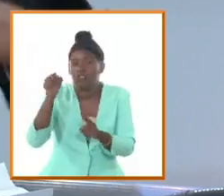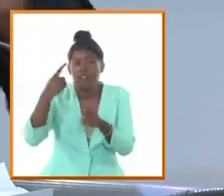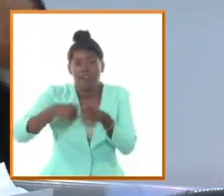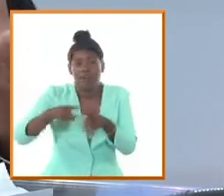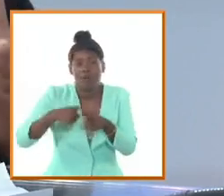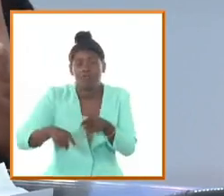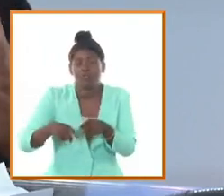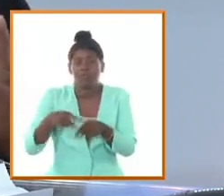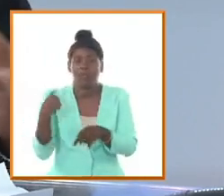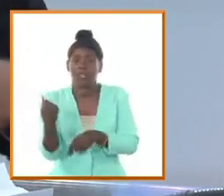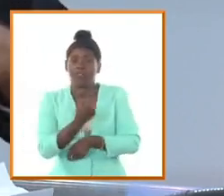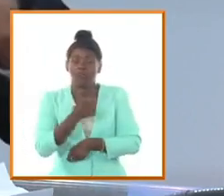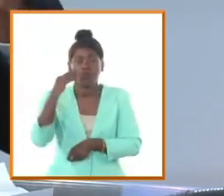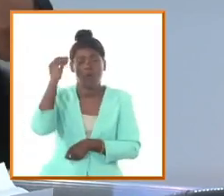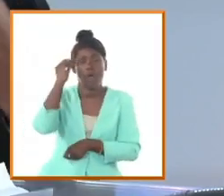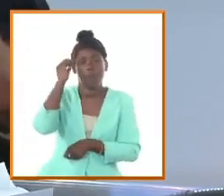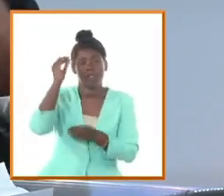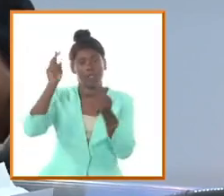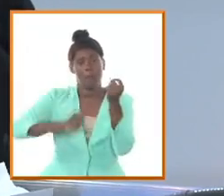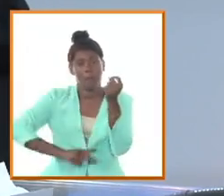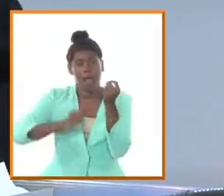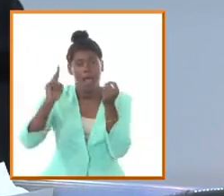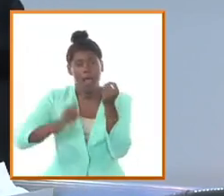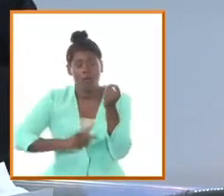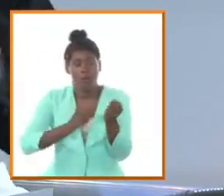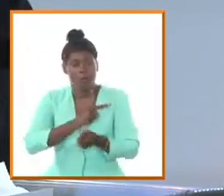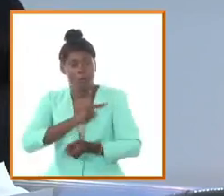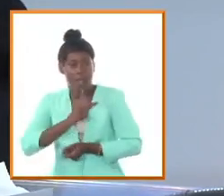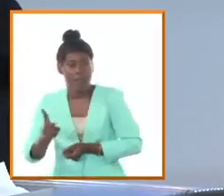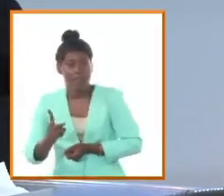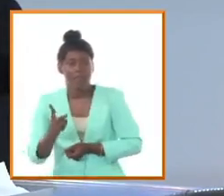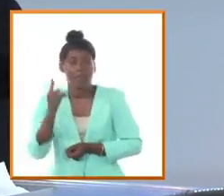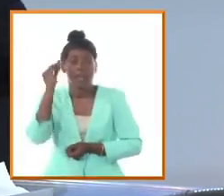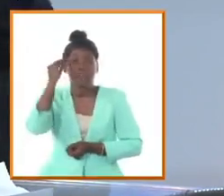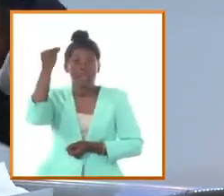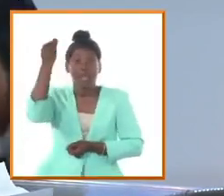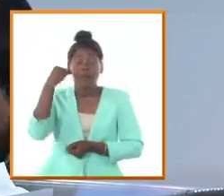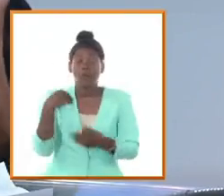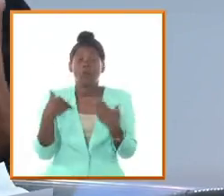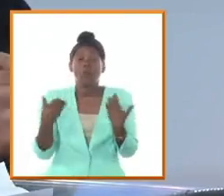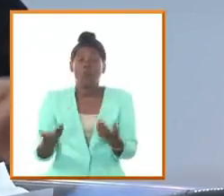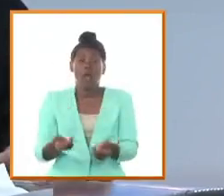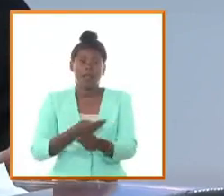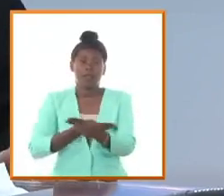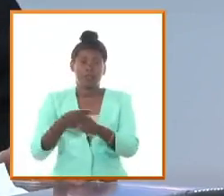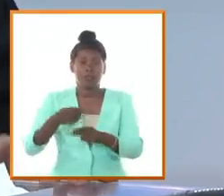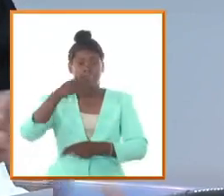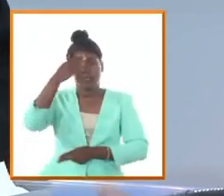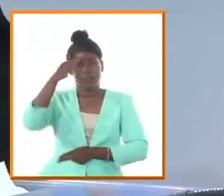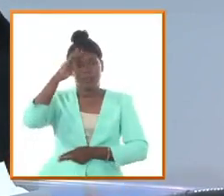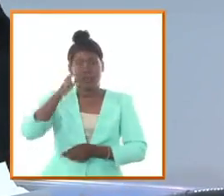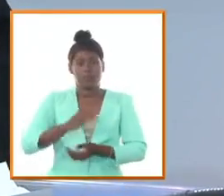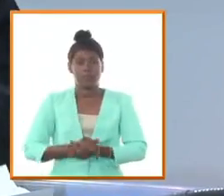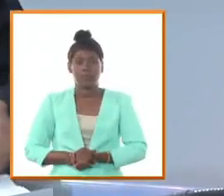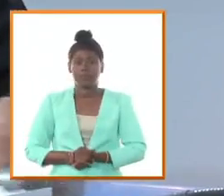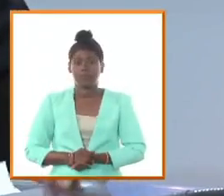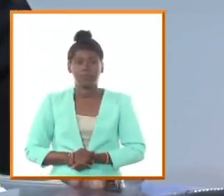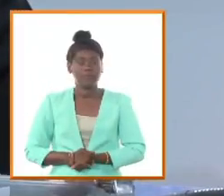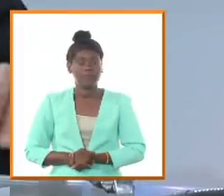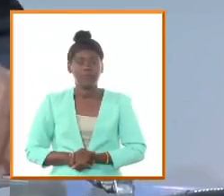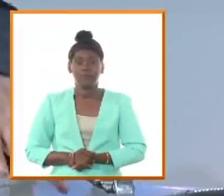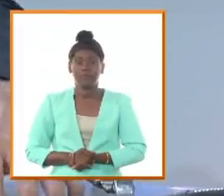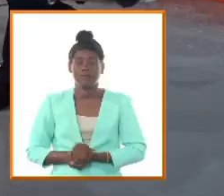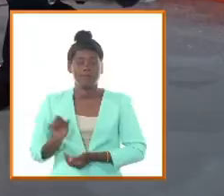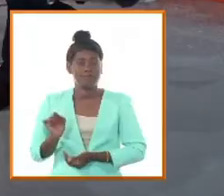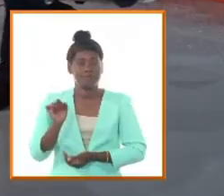valores para crear valores para poder saber quienes somos y como somos Ignacio Aramonte